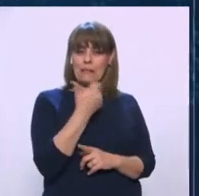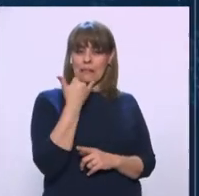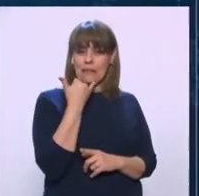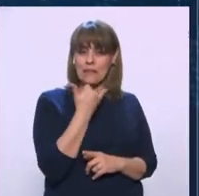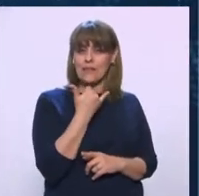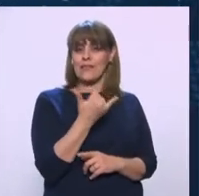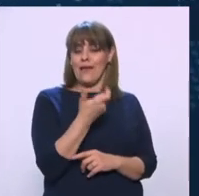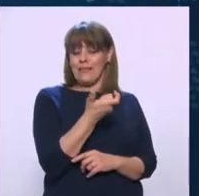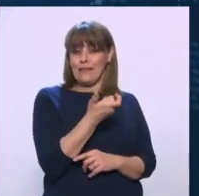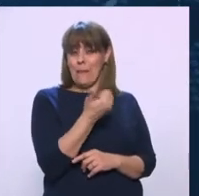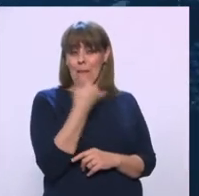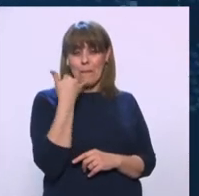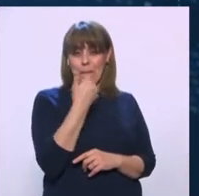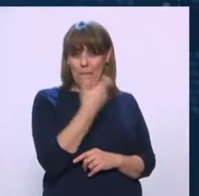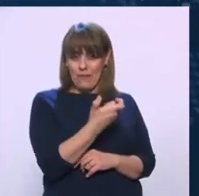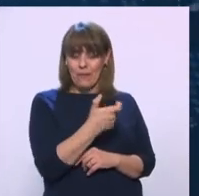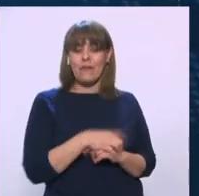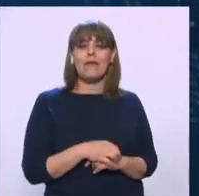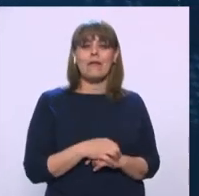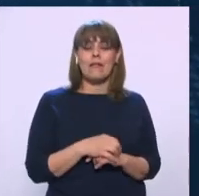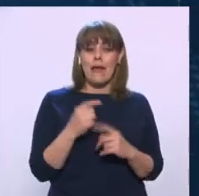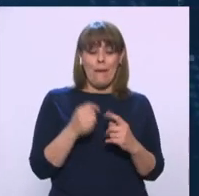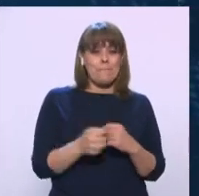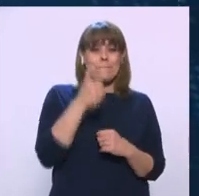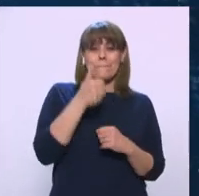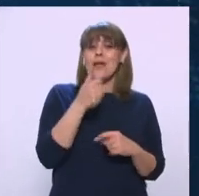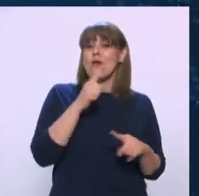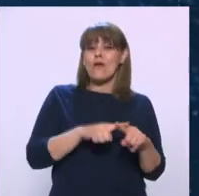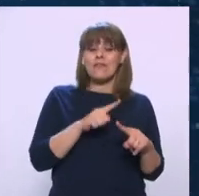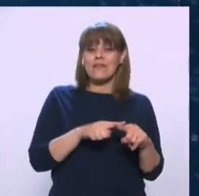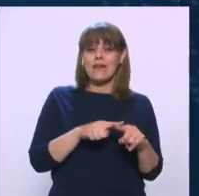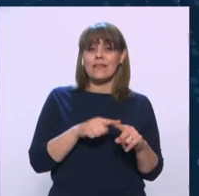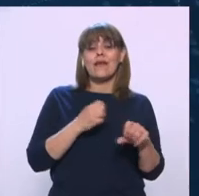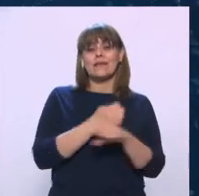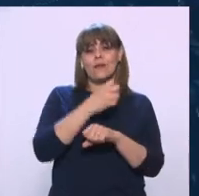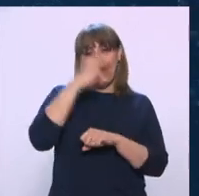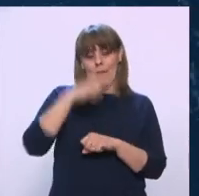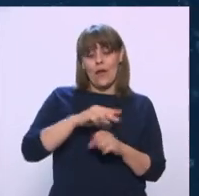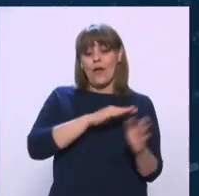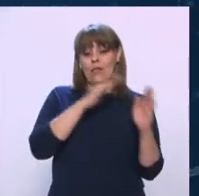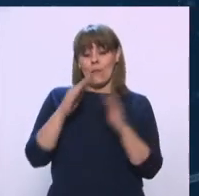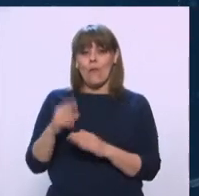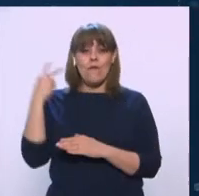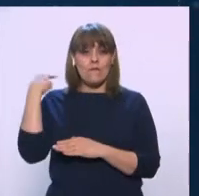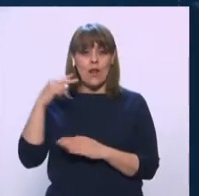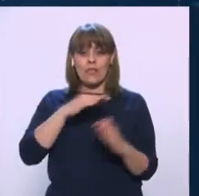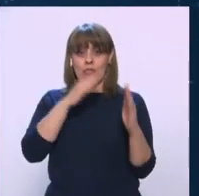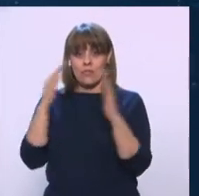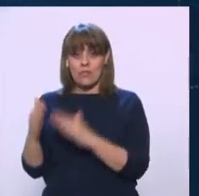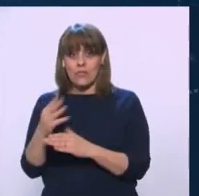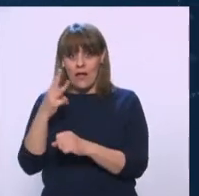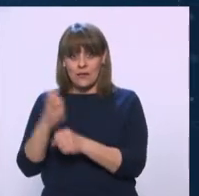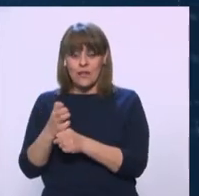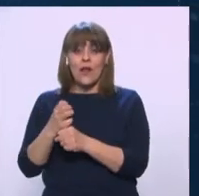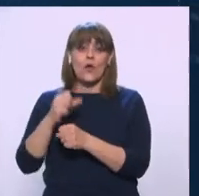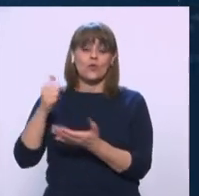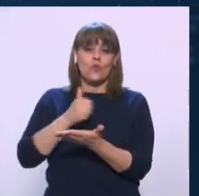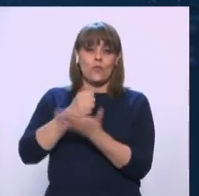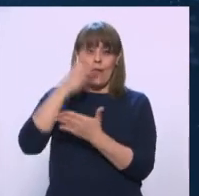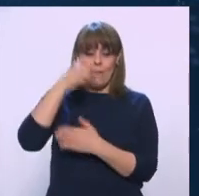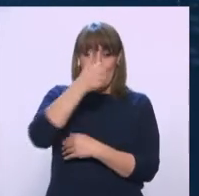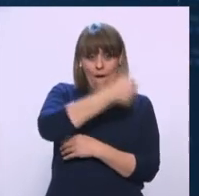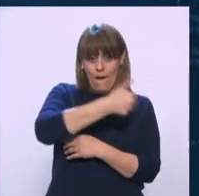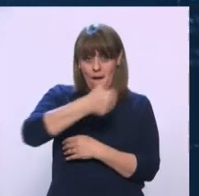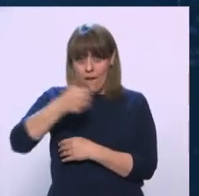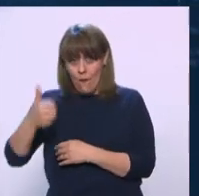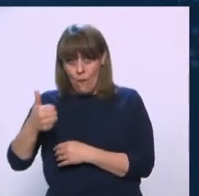el primero que encabeza la lista el Estado de México. Luego le sigue Veracruz y luego la Ciudad de México. Cada una de